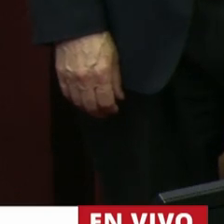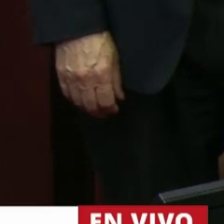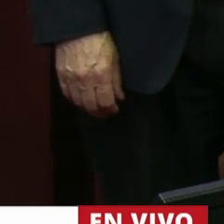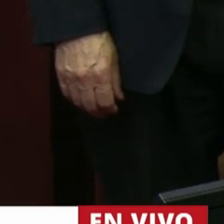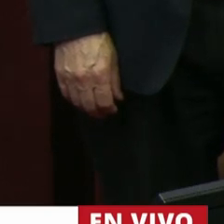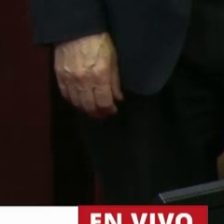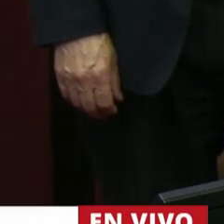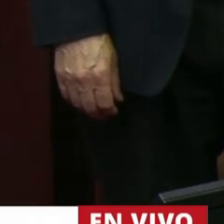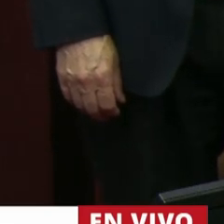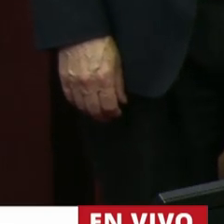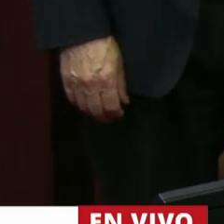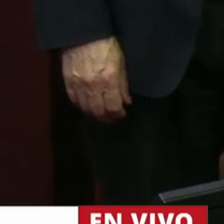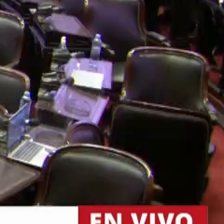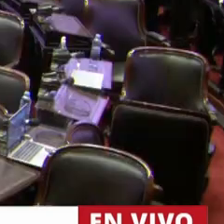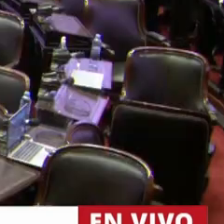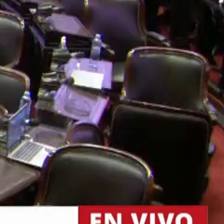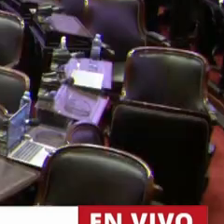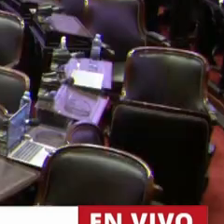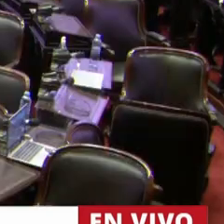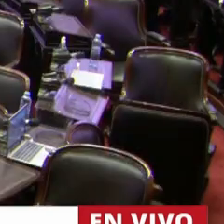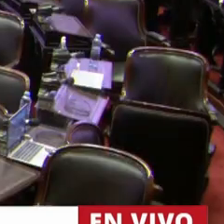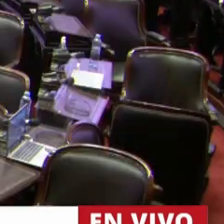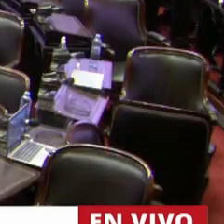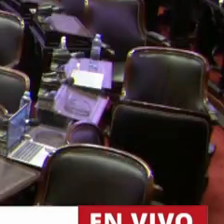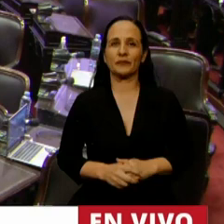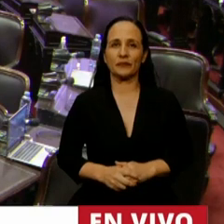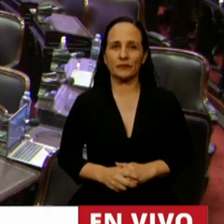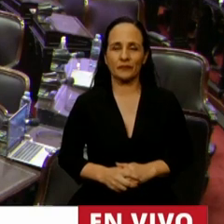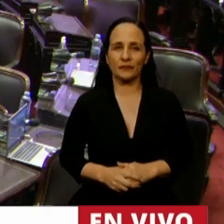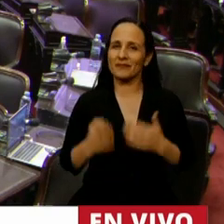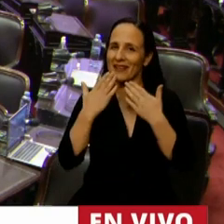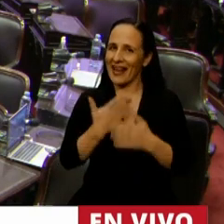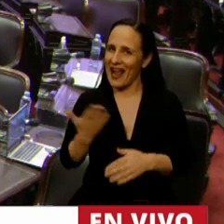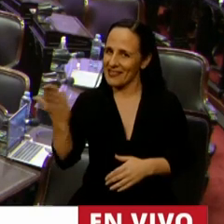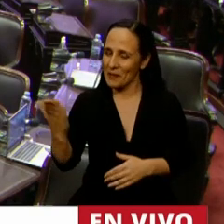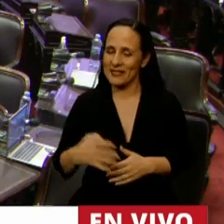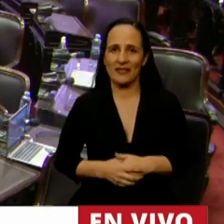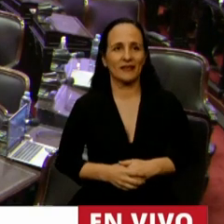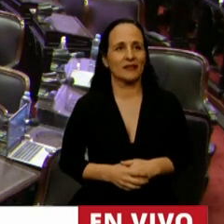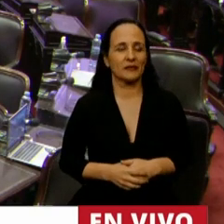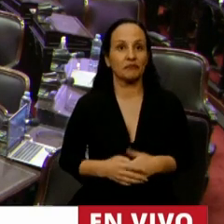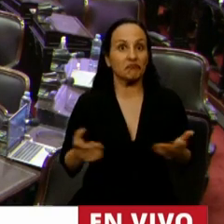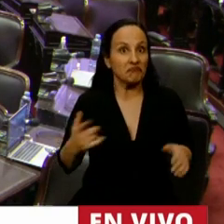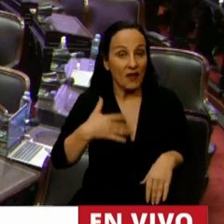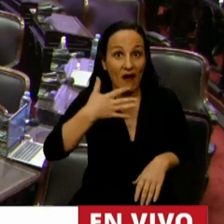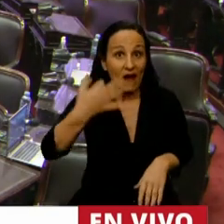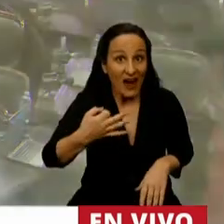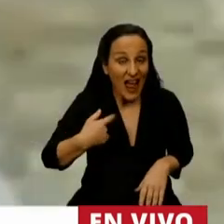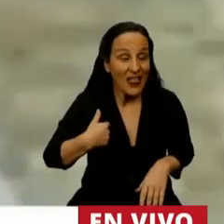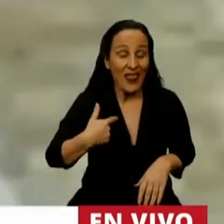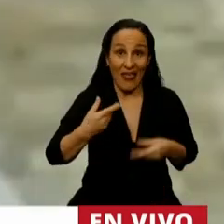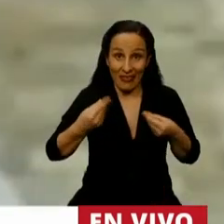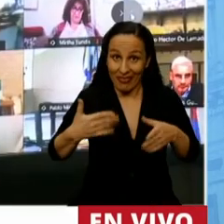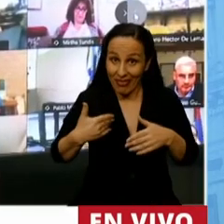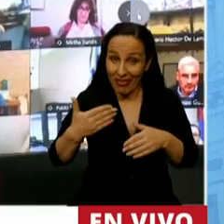Gracias, Presidente. En realidad, pensaba antes de